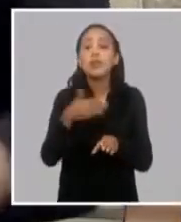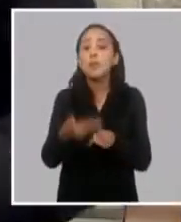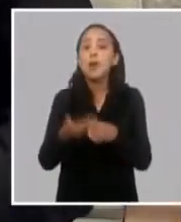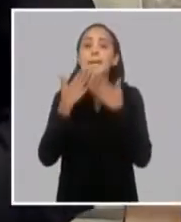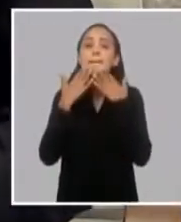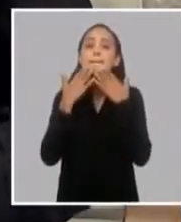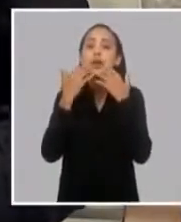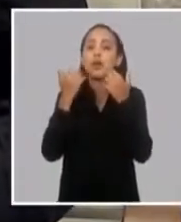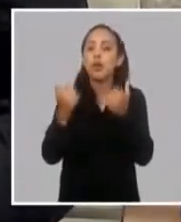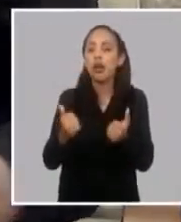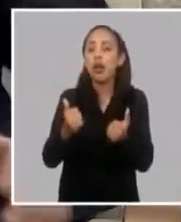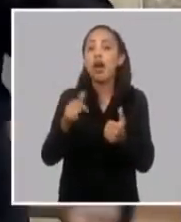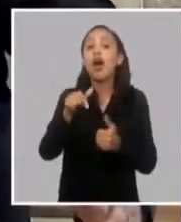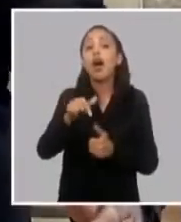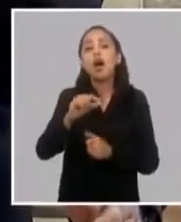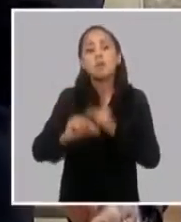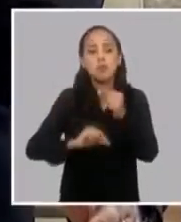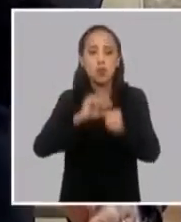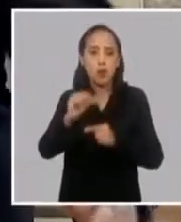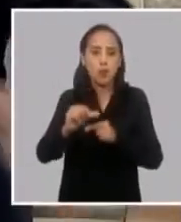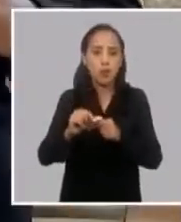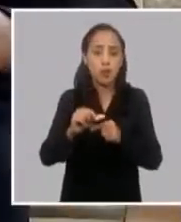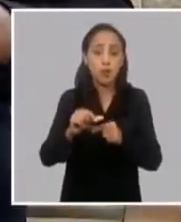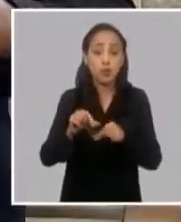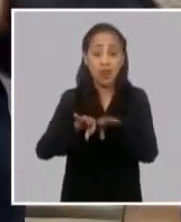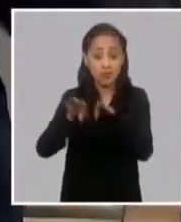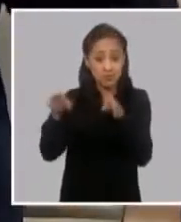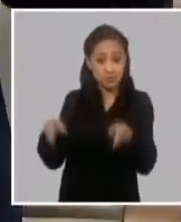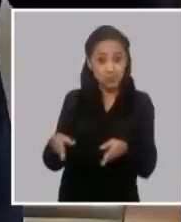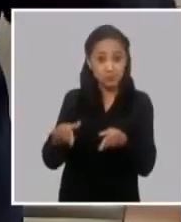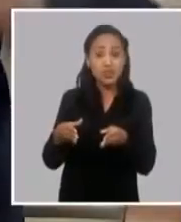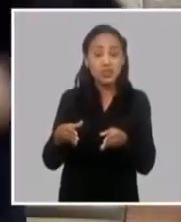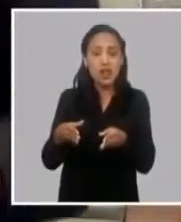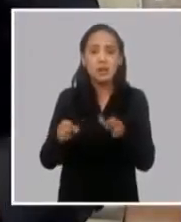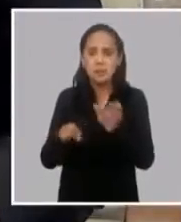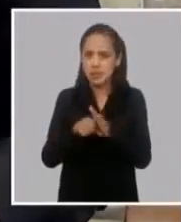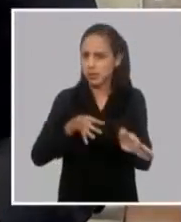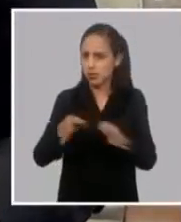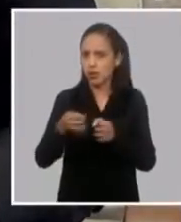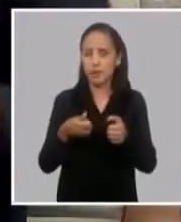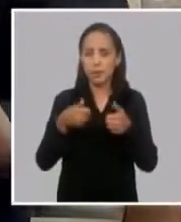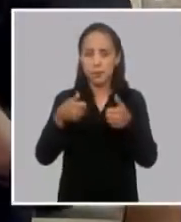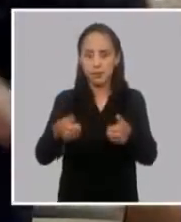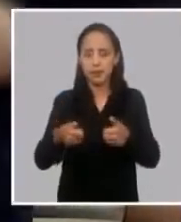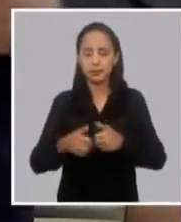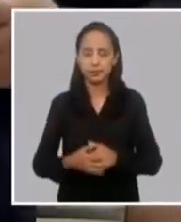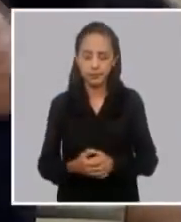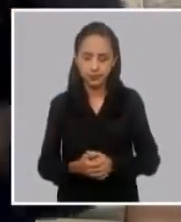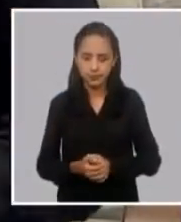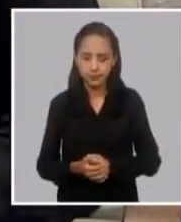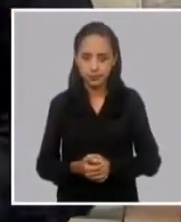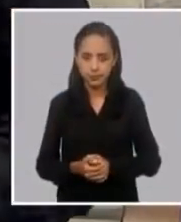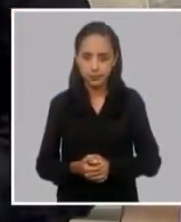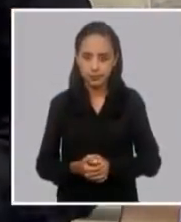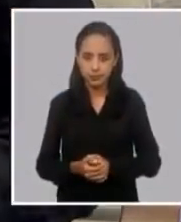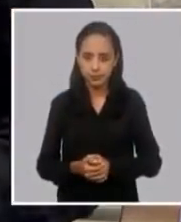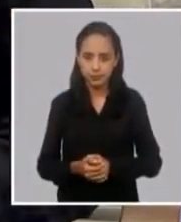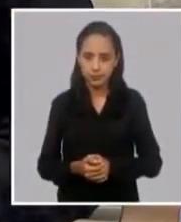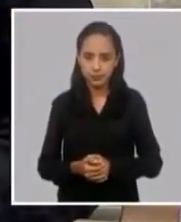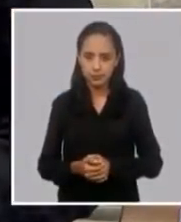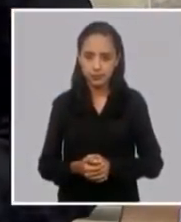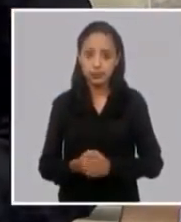en la medida que Feltum se estabilice y que logre generar toda su máxima capacidad. decir, estaríamos en unas condiciones